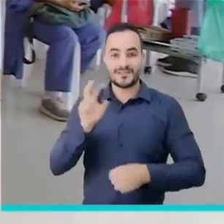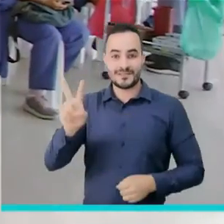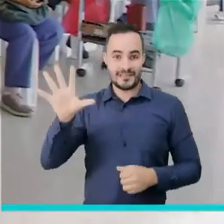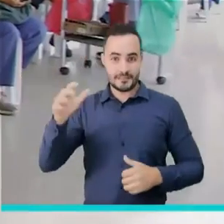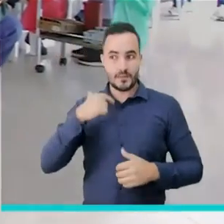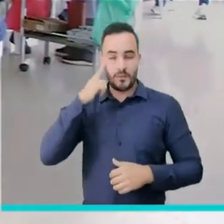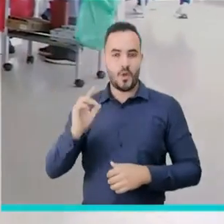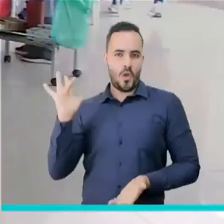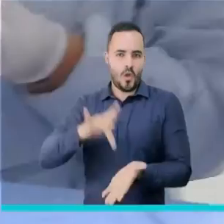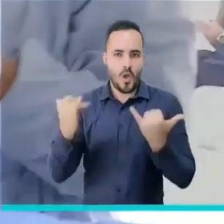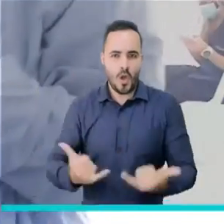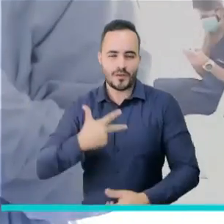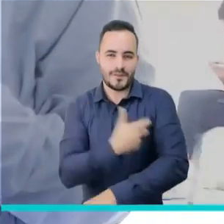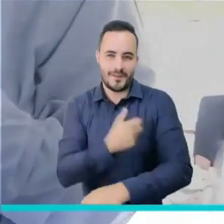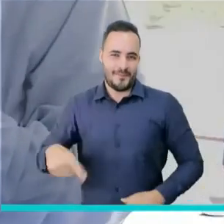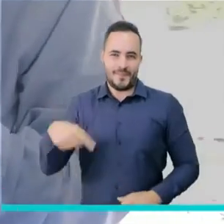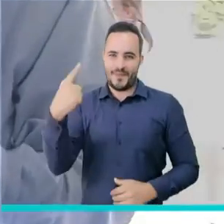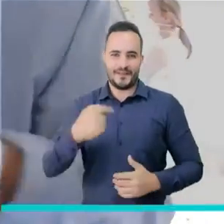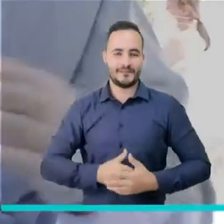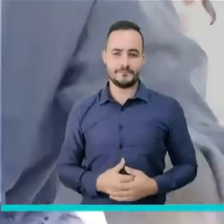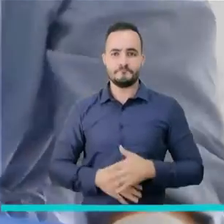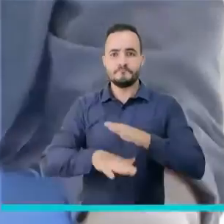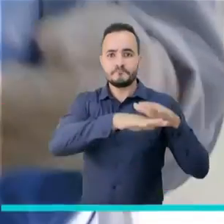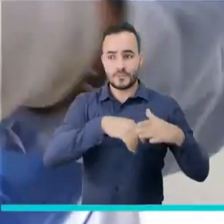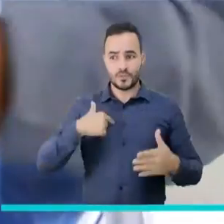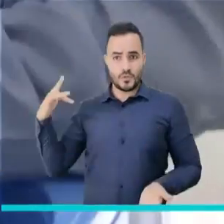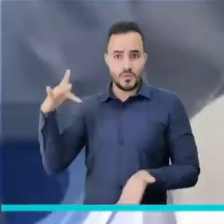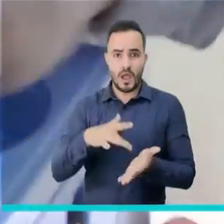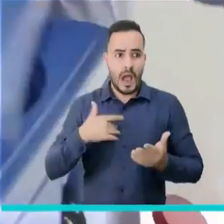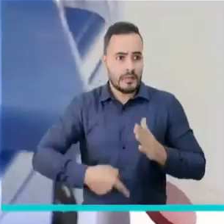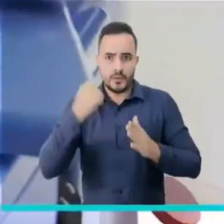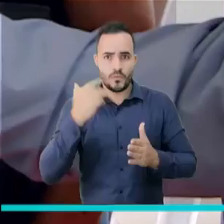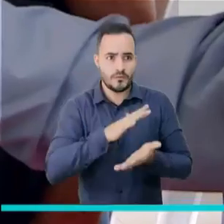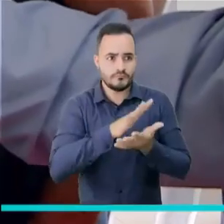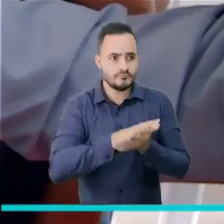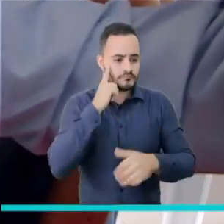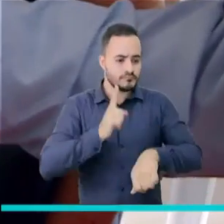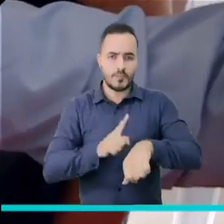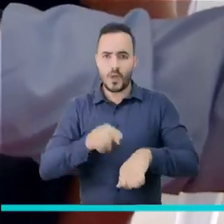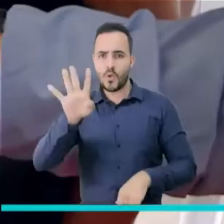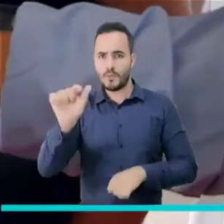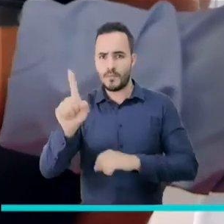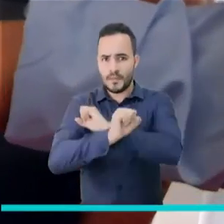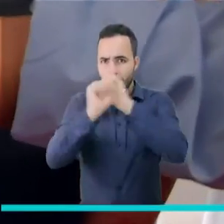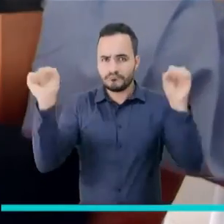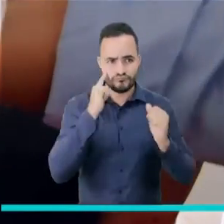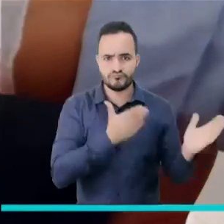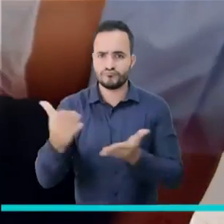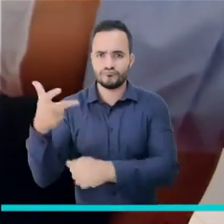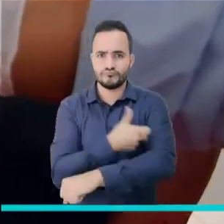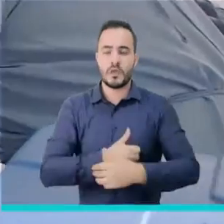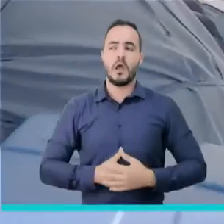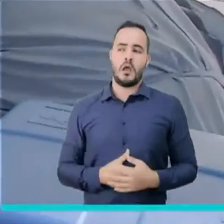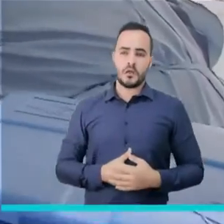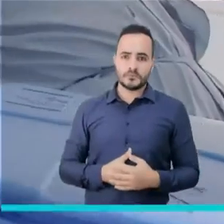65 años y es la primera dosis. Yo vine y me agendaron ahí mismo y me dijeron que para las